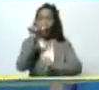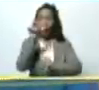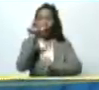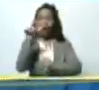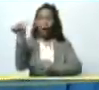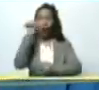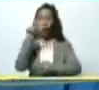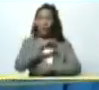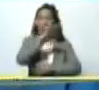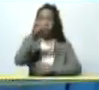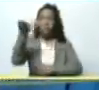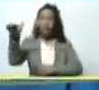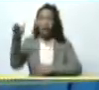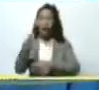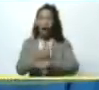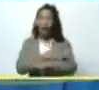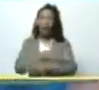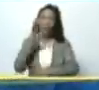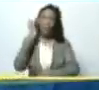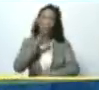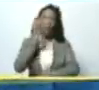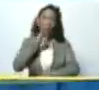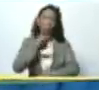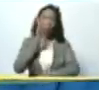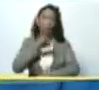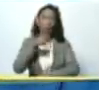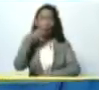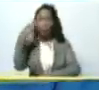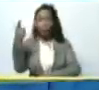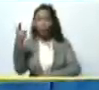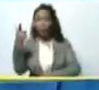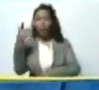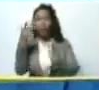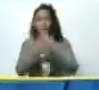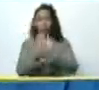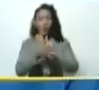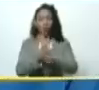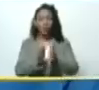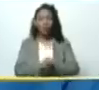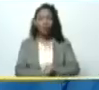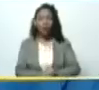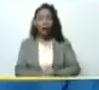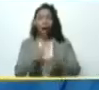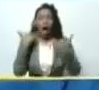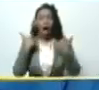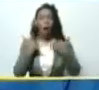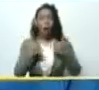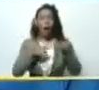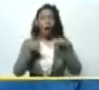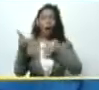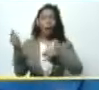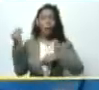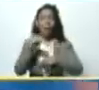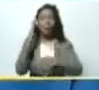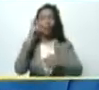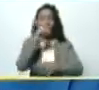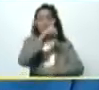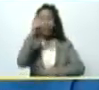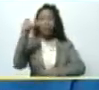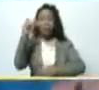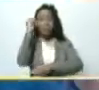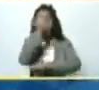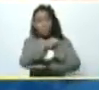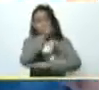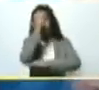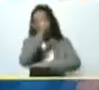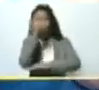donde antes era un basurero basurero de desechos del puerto del Guamacha ahora allí hay más de 100 pescadores que tienen una